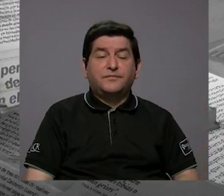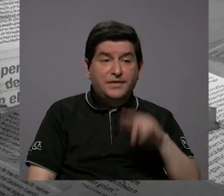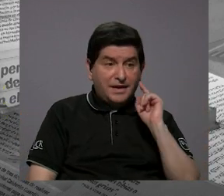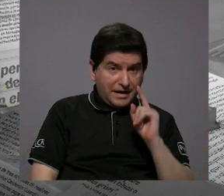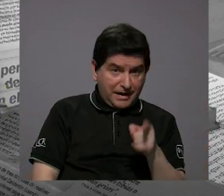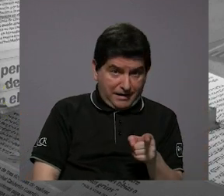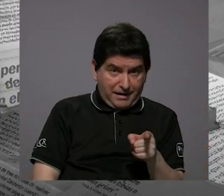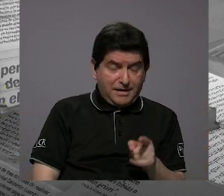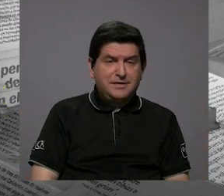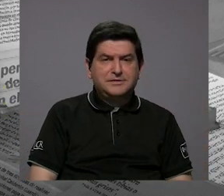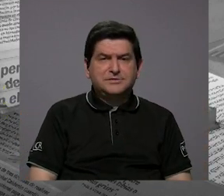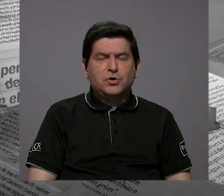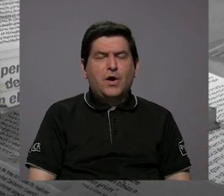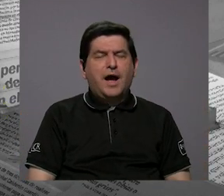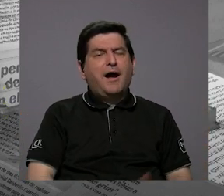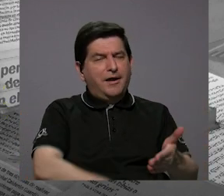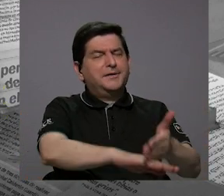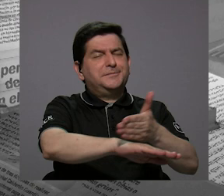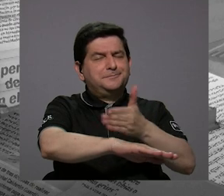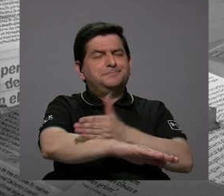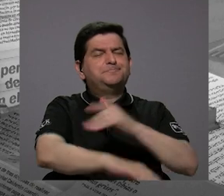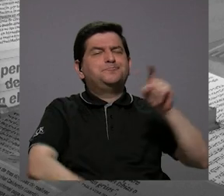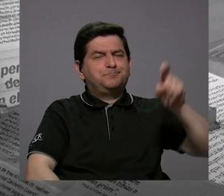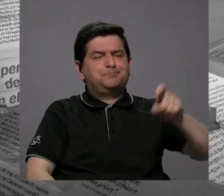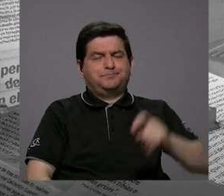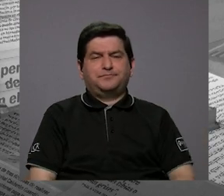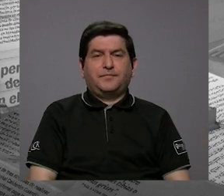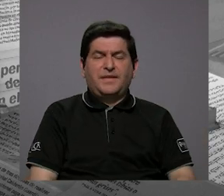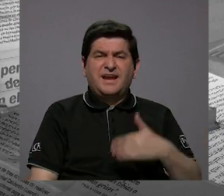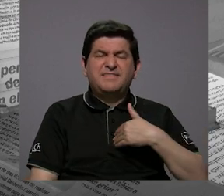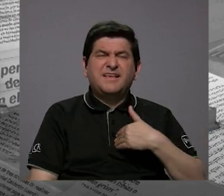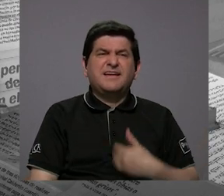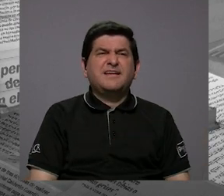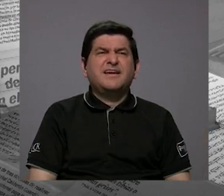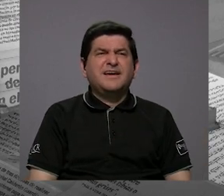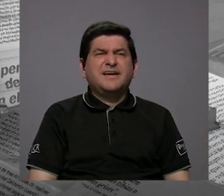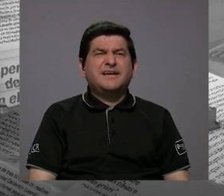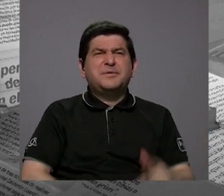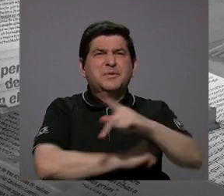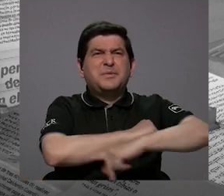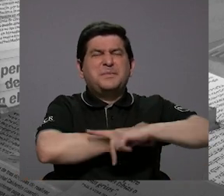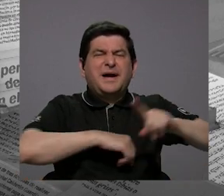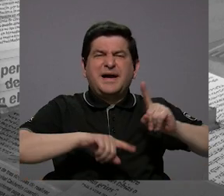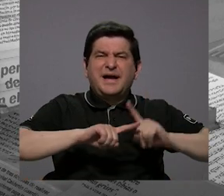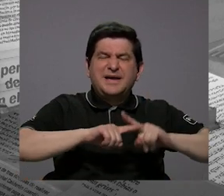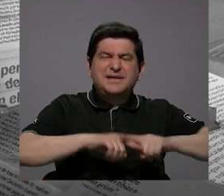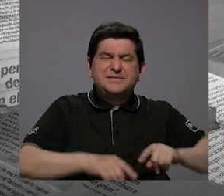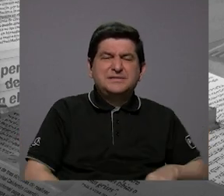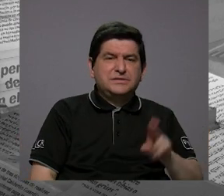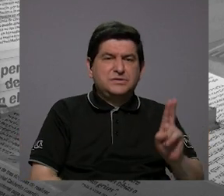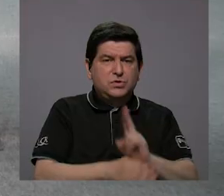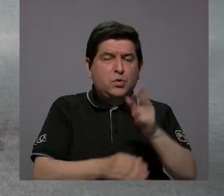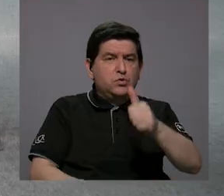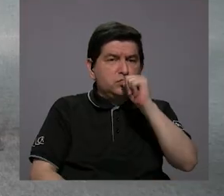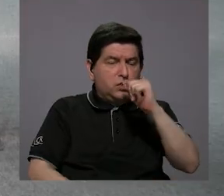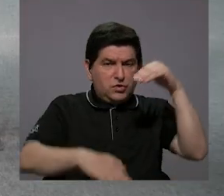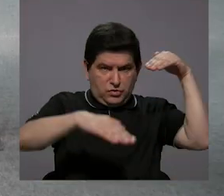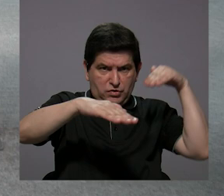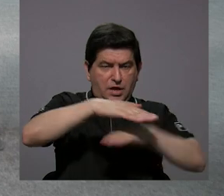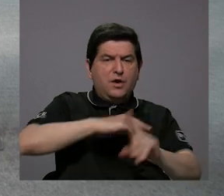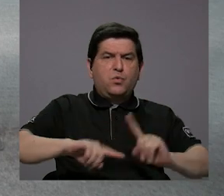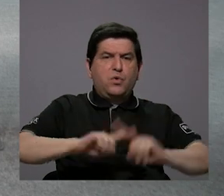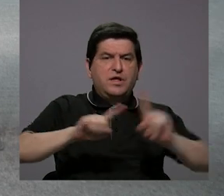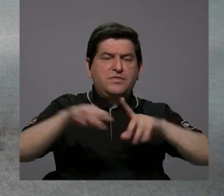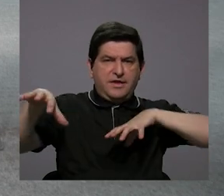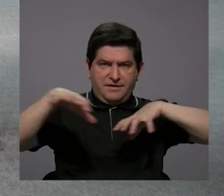Eso debe mejorarse porque tenemos una dependencia como país hacia el uso de agua subterránea para diferentes